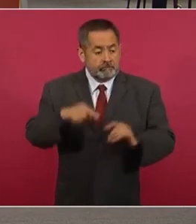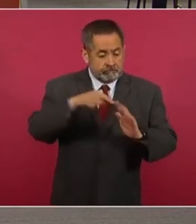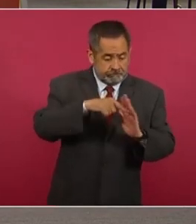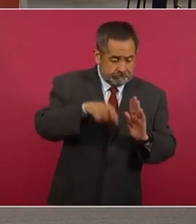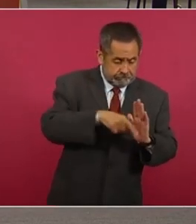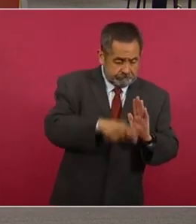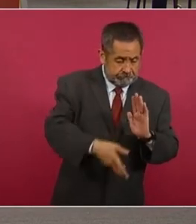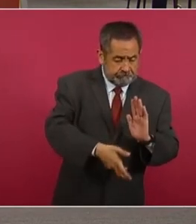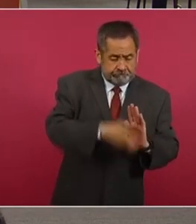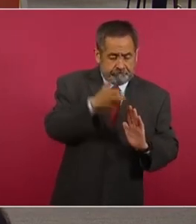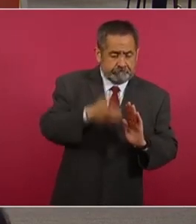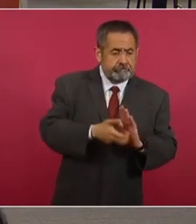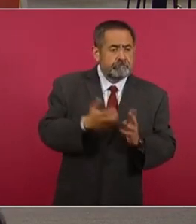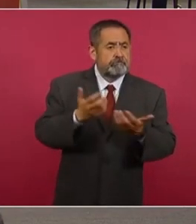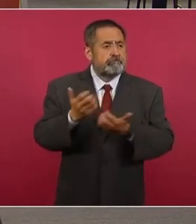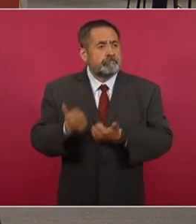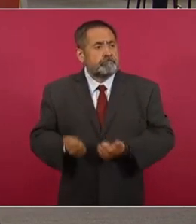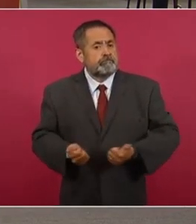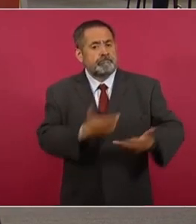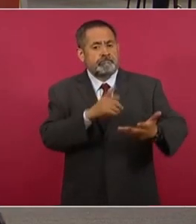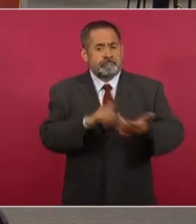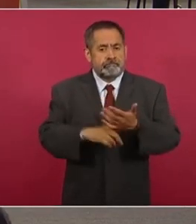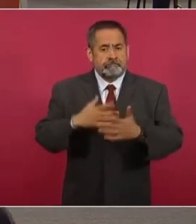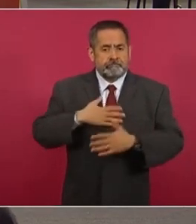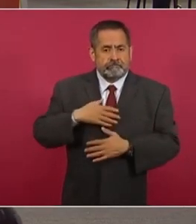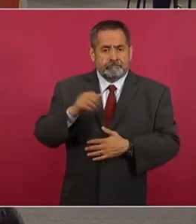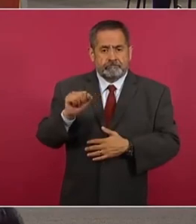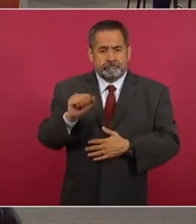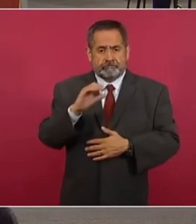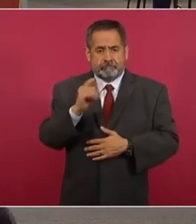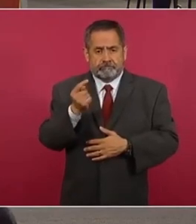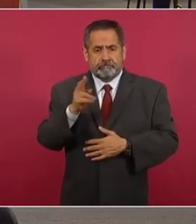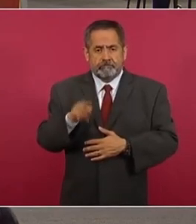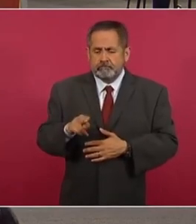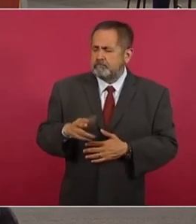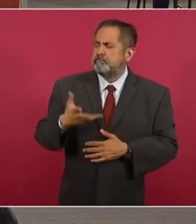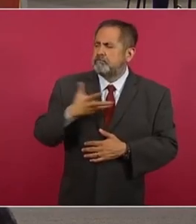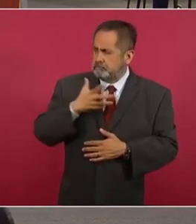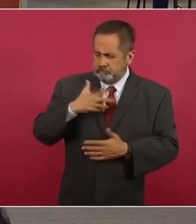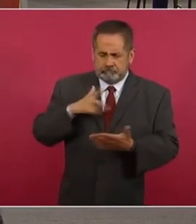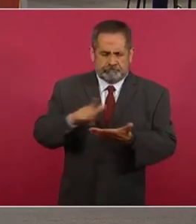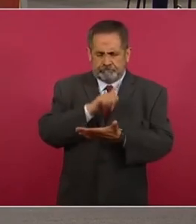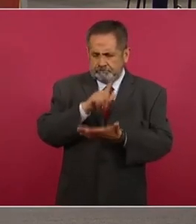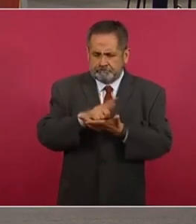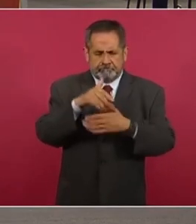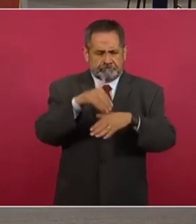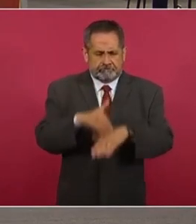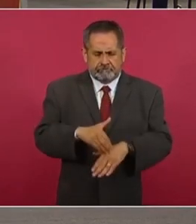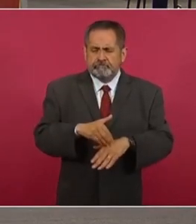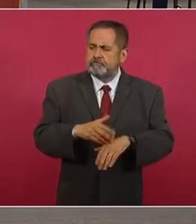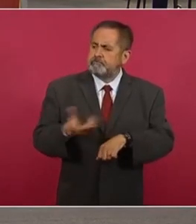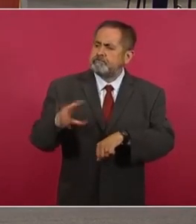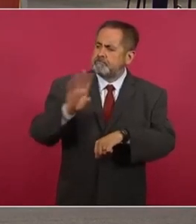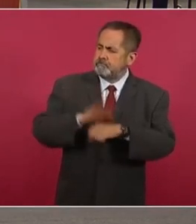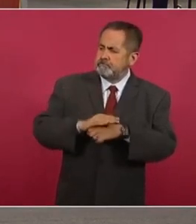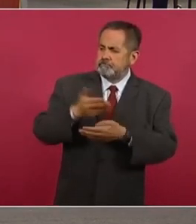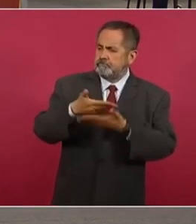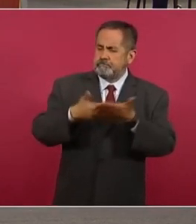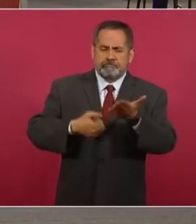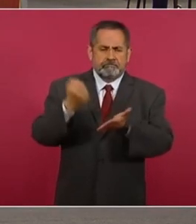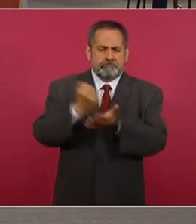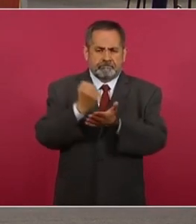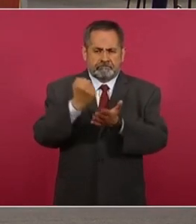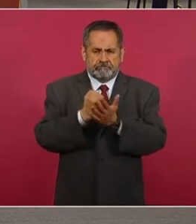producción y exportación que realiza Sactun se llevan a cabo de conformidad con las autorizaciones y